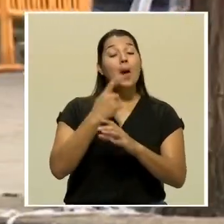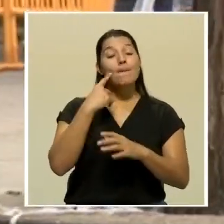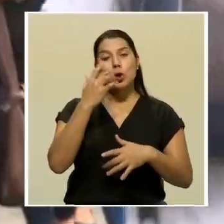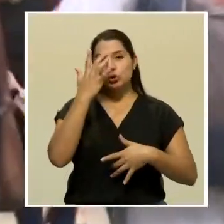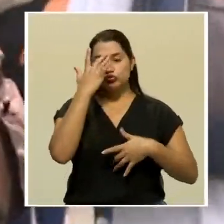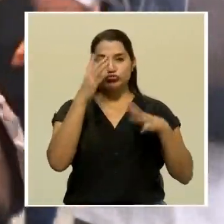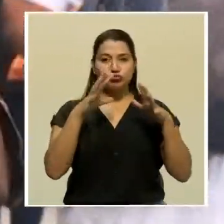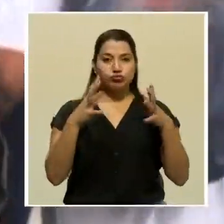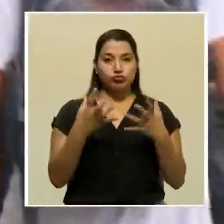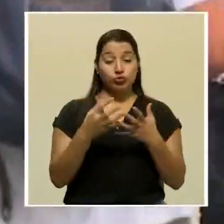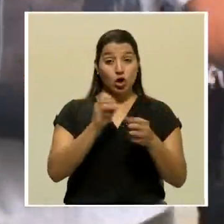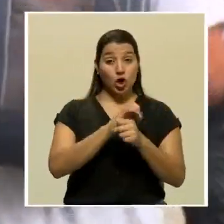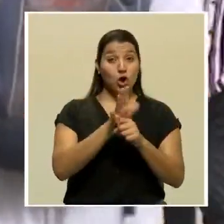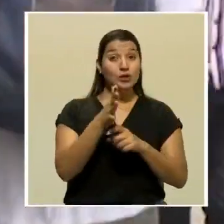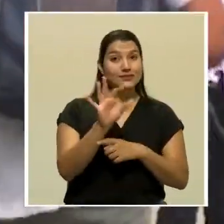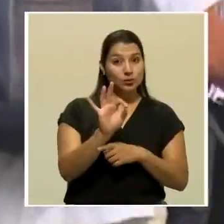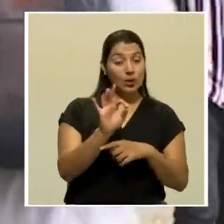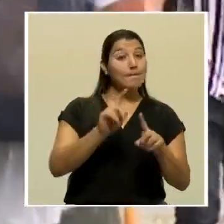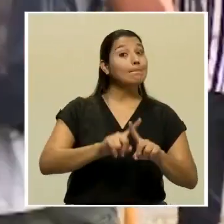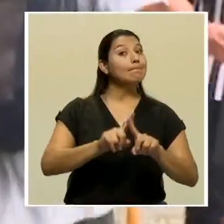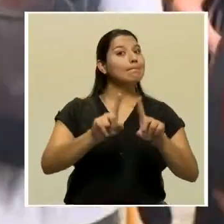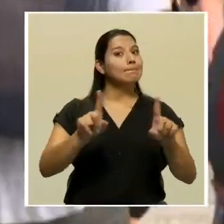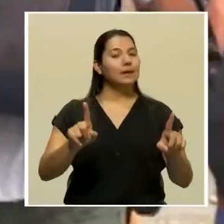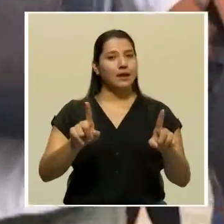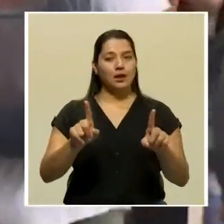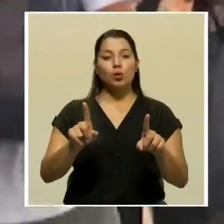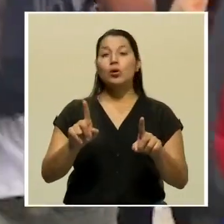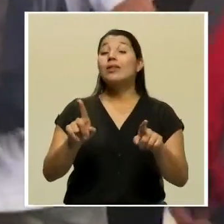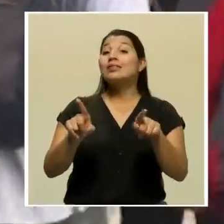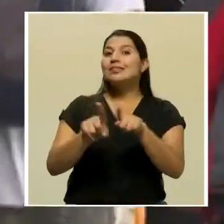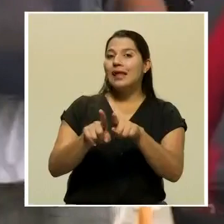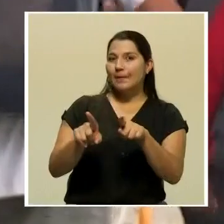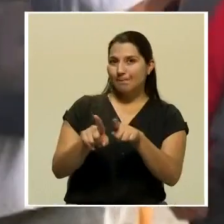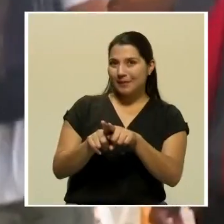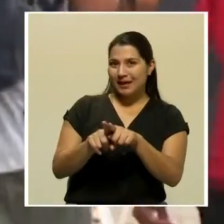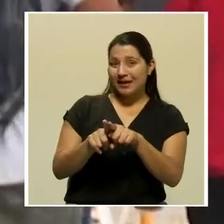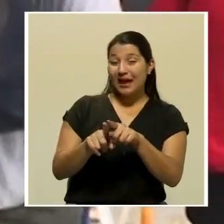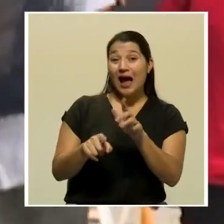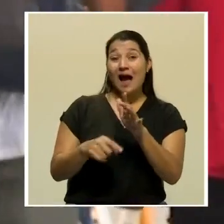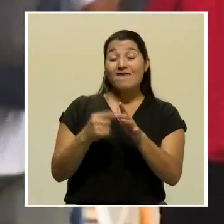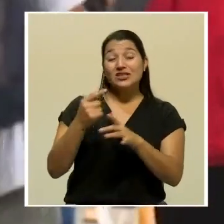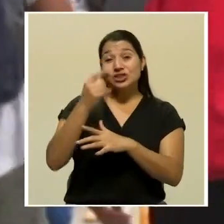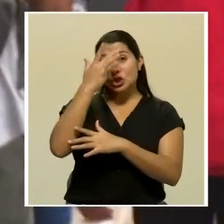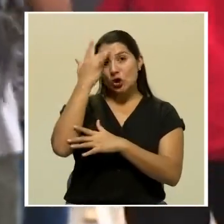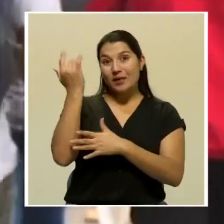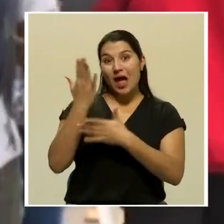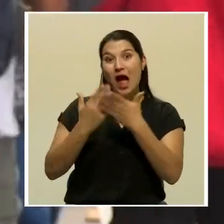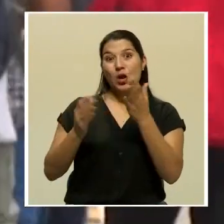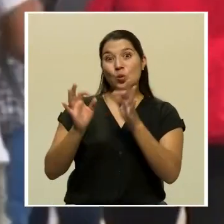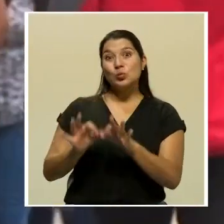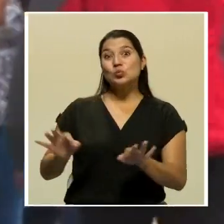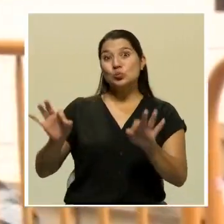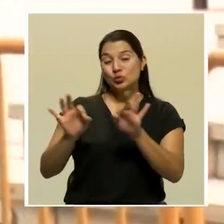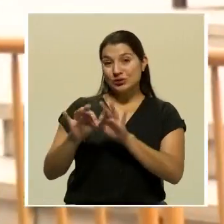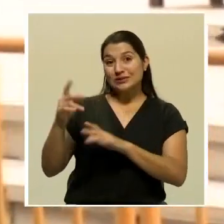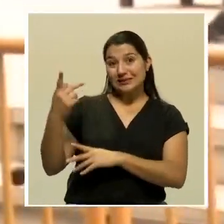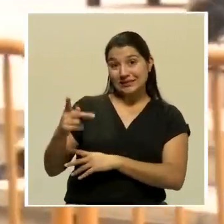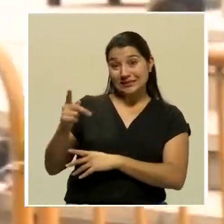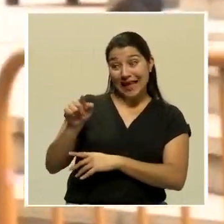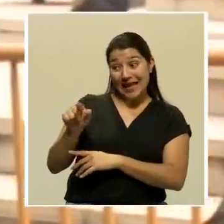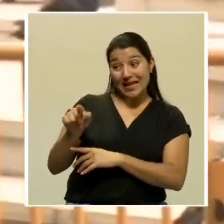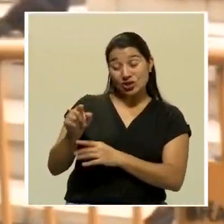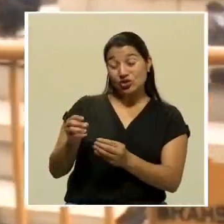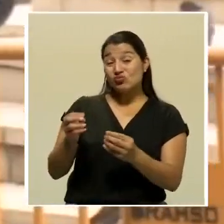que ha generado el COVID-19. Sin embargo, esto nos ha hecho que dejemos de lado un gran peligro, el cual ha provocado más